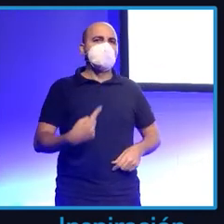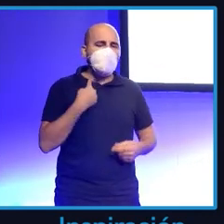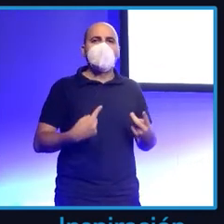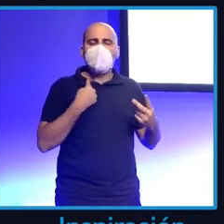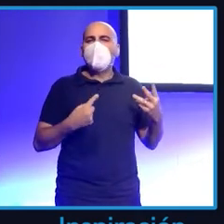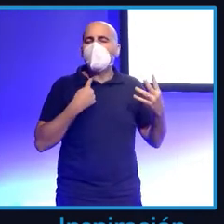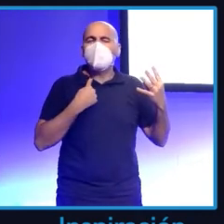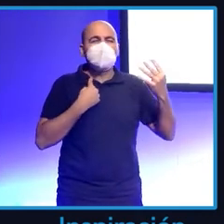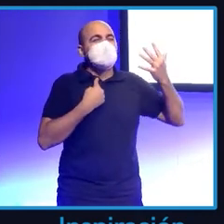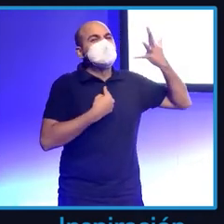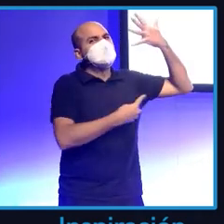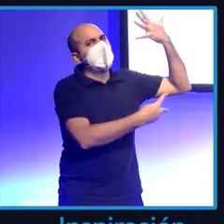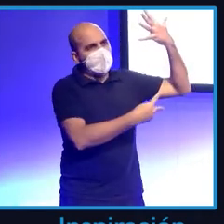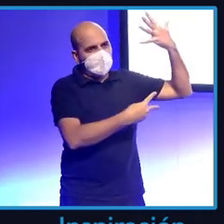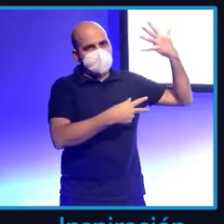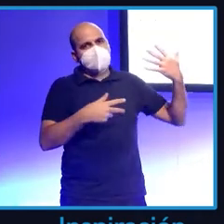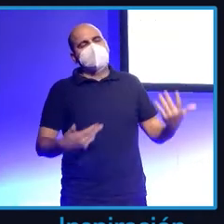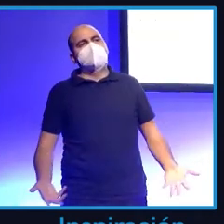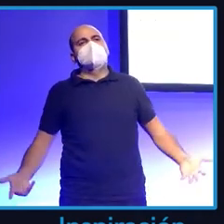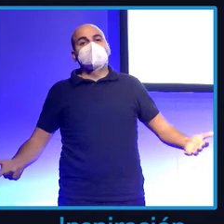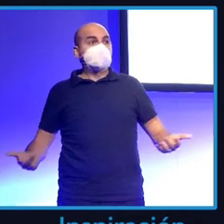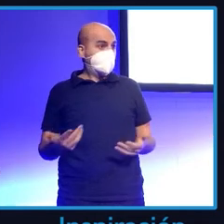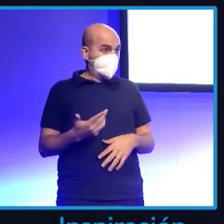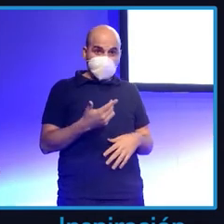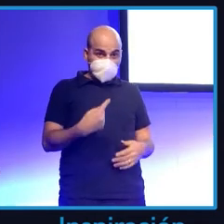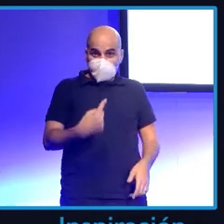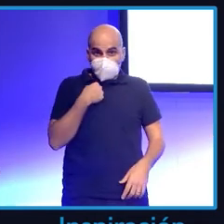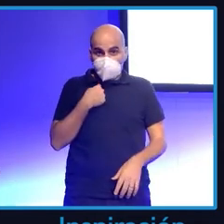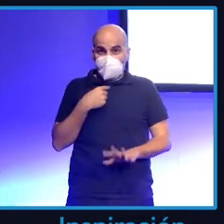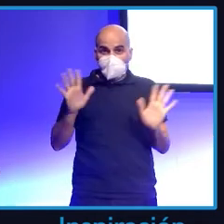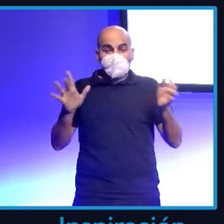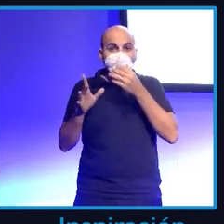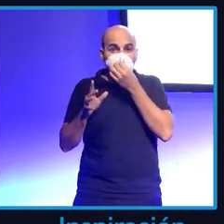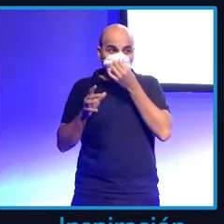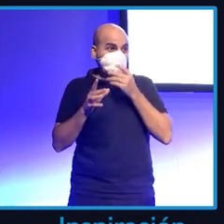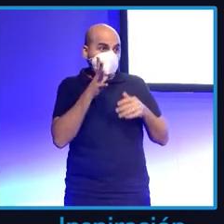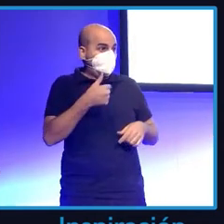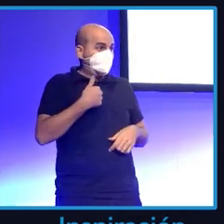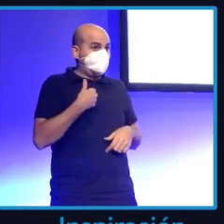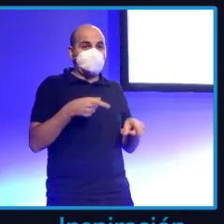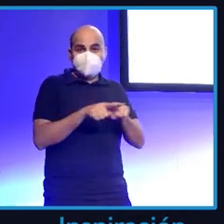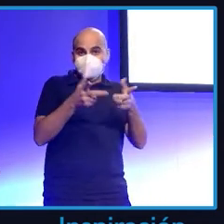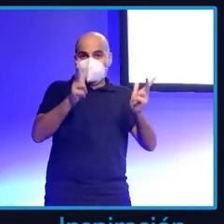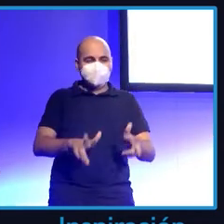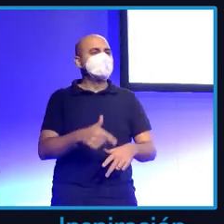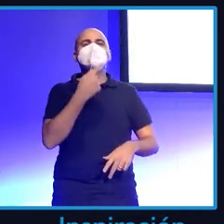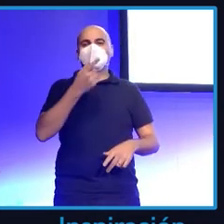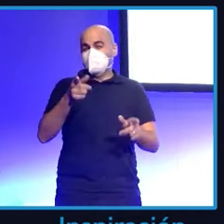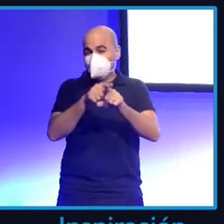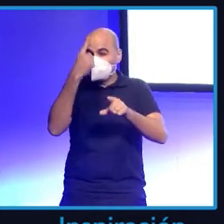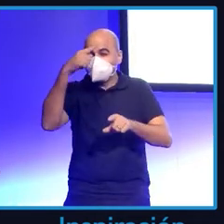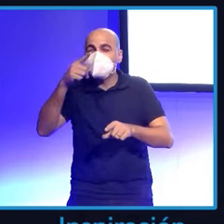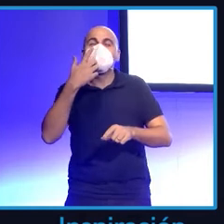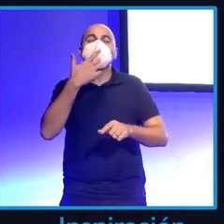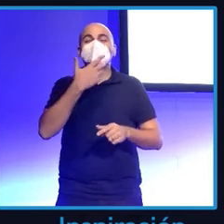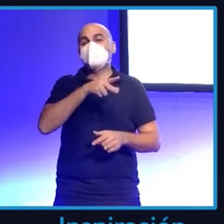Pero además premios de estar sentada así como estás tú y salir tres y los finalistas son and the winner is, tú, tú,